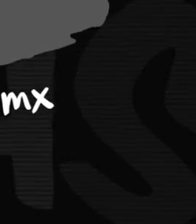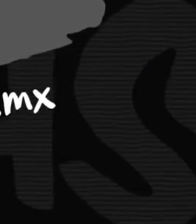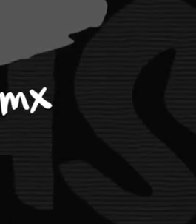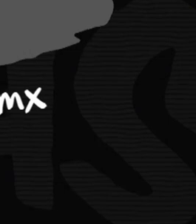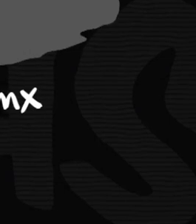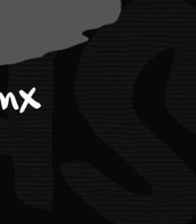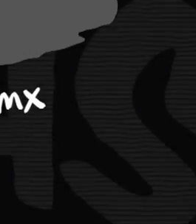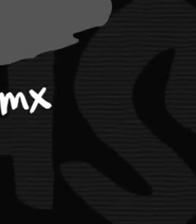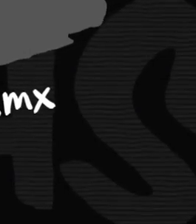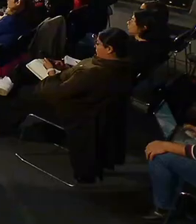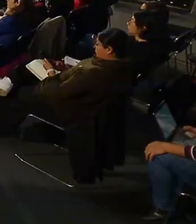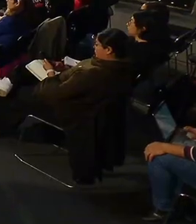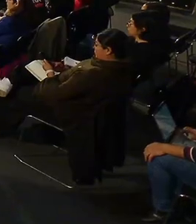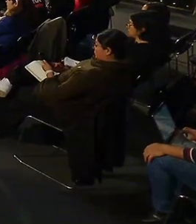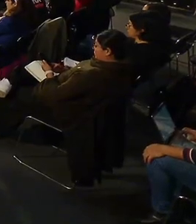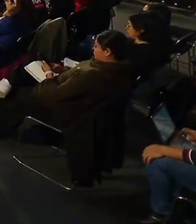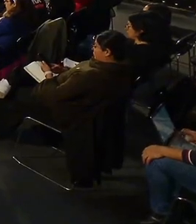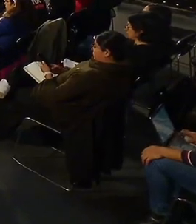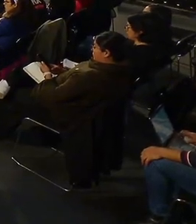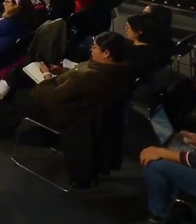presidenta.